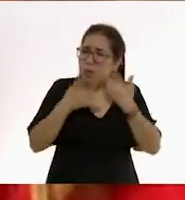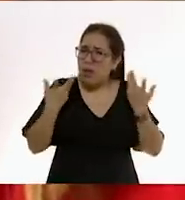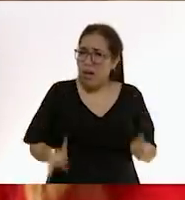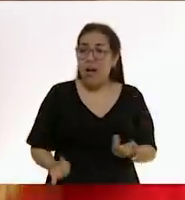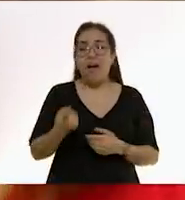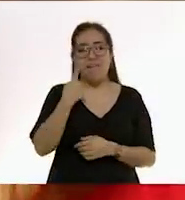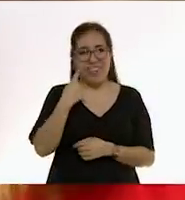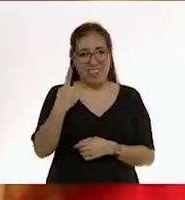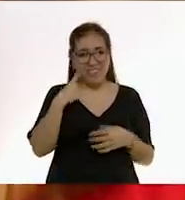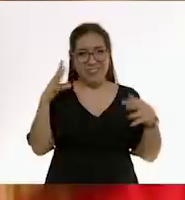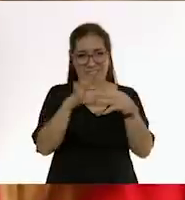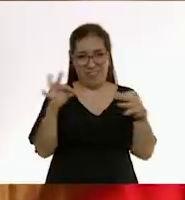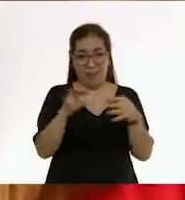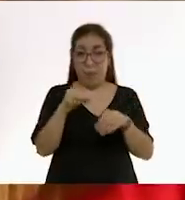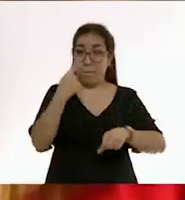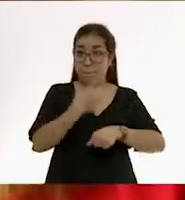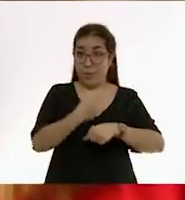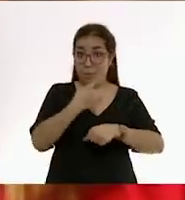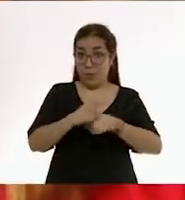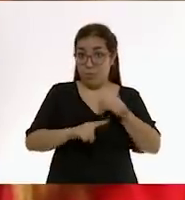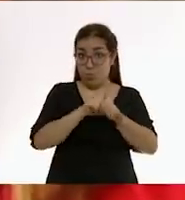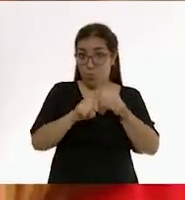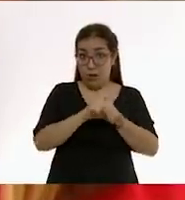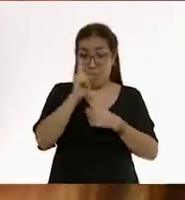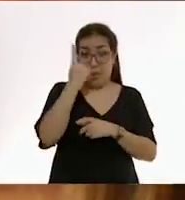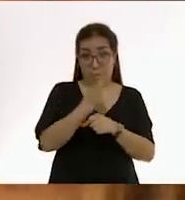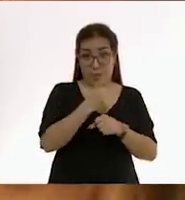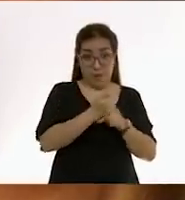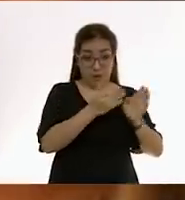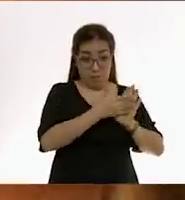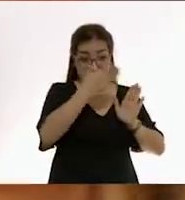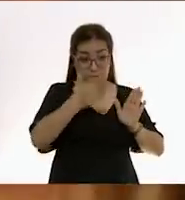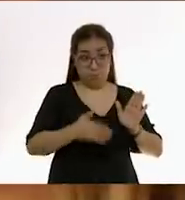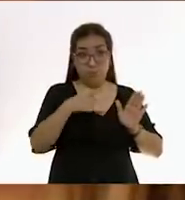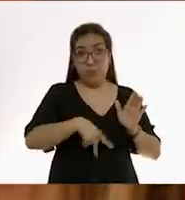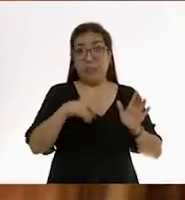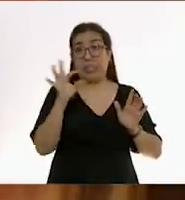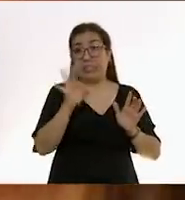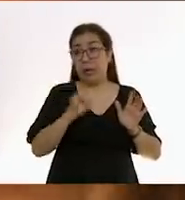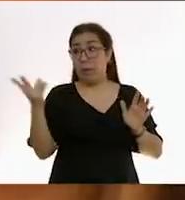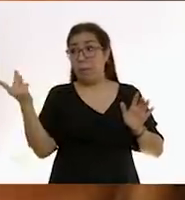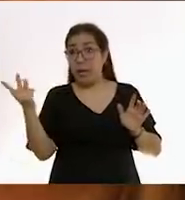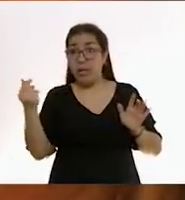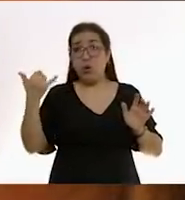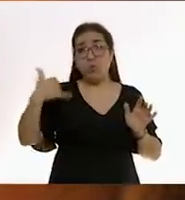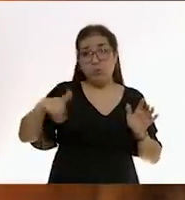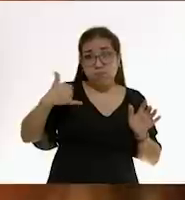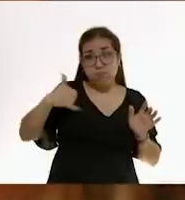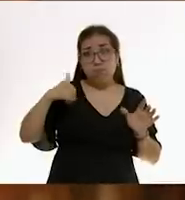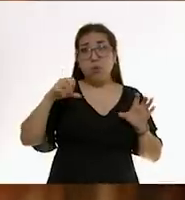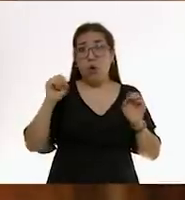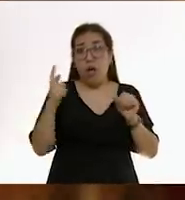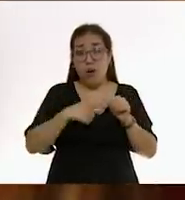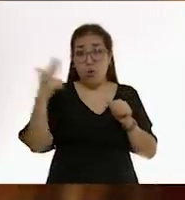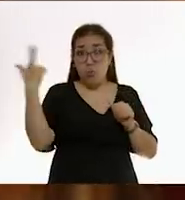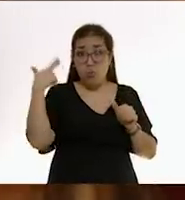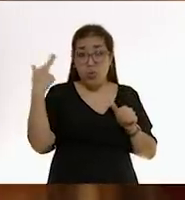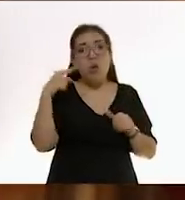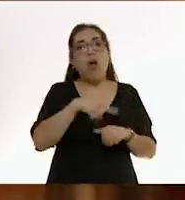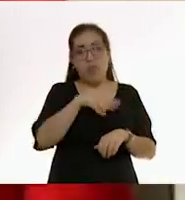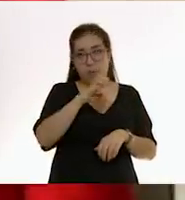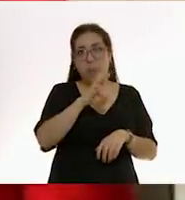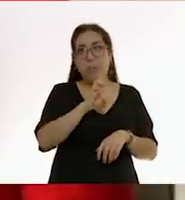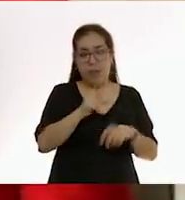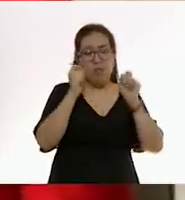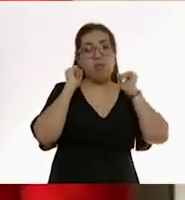Fíjense. El primer problema es que en la fase uno, si ladra el perro, suena el teléfono, ronca el marido, es muy probable que el bebé se